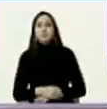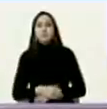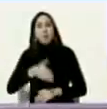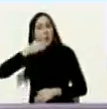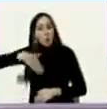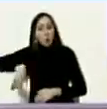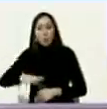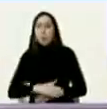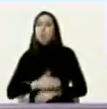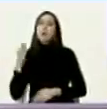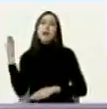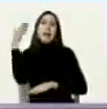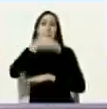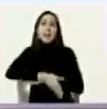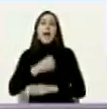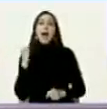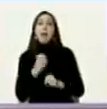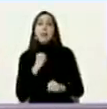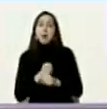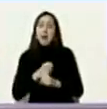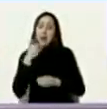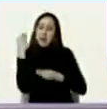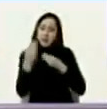que sale a trabajar a crear